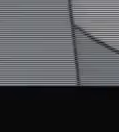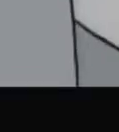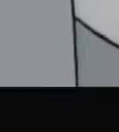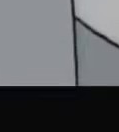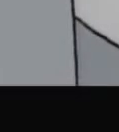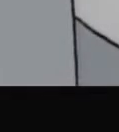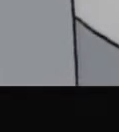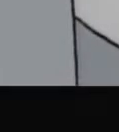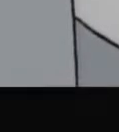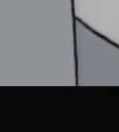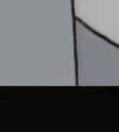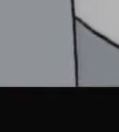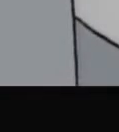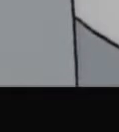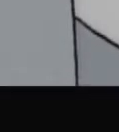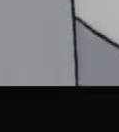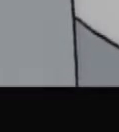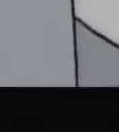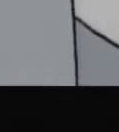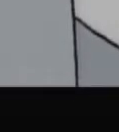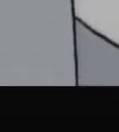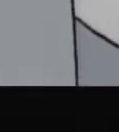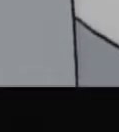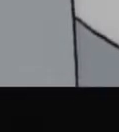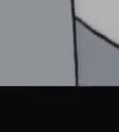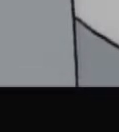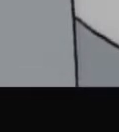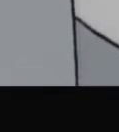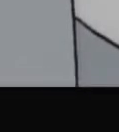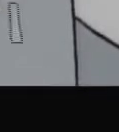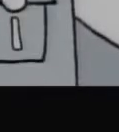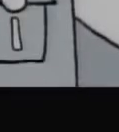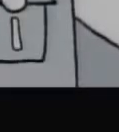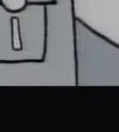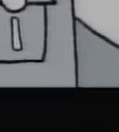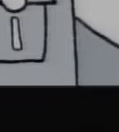Evitamos aglomeraciones y creamos distanciamiento social.